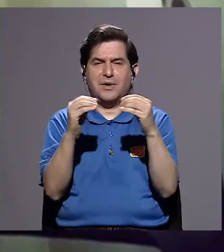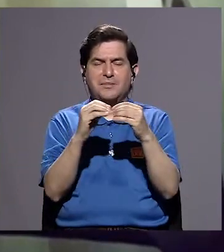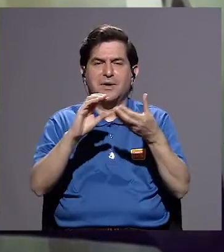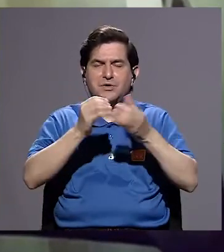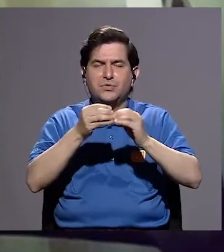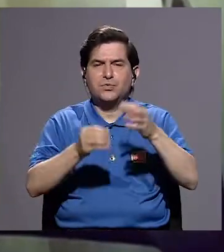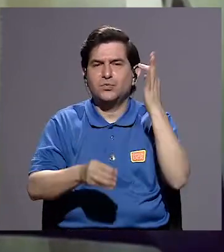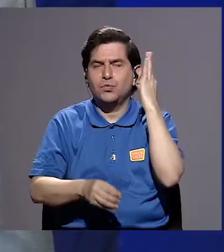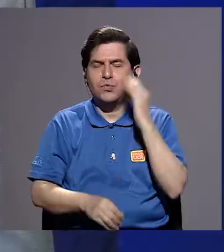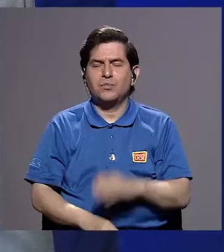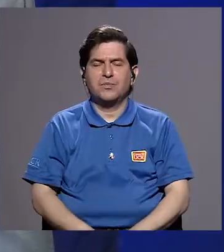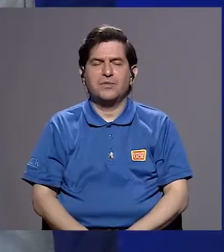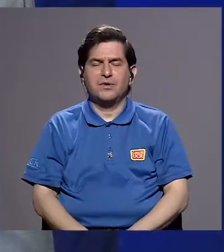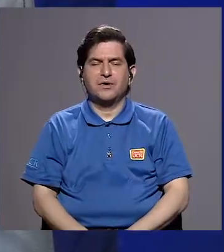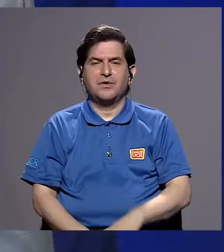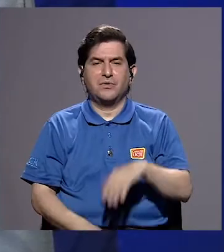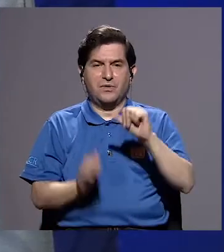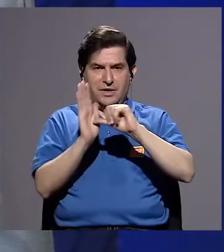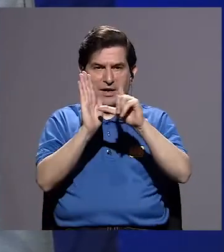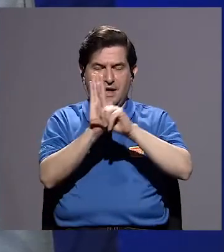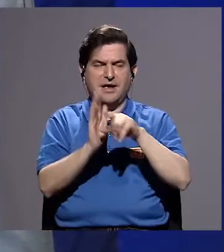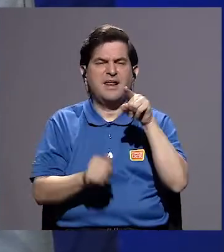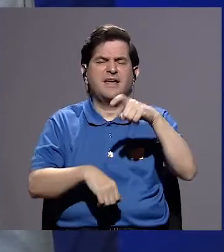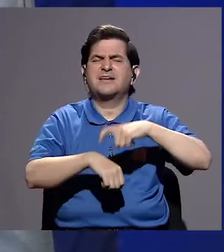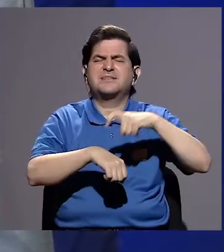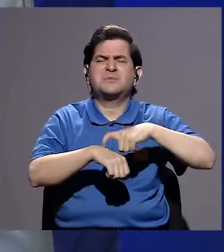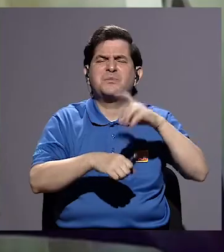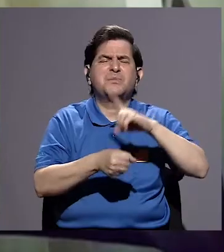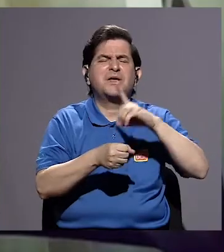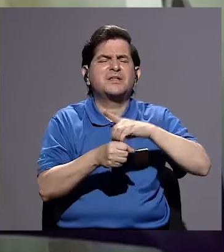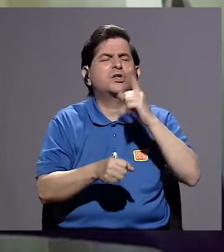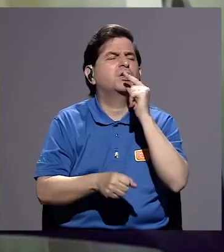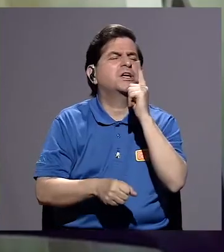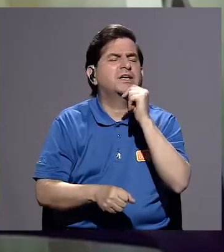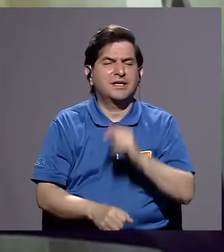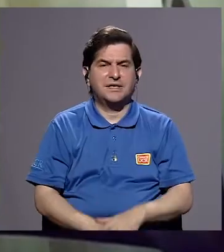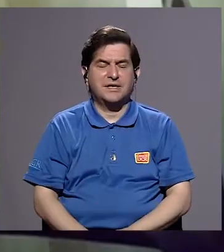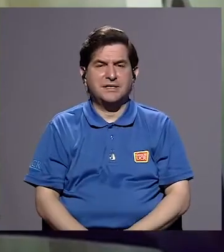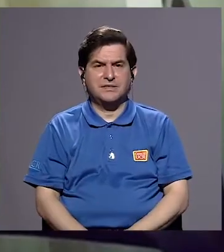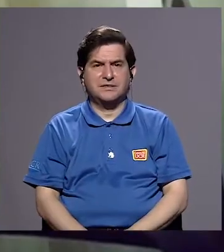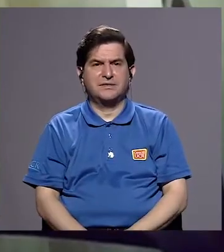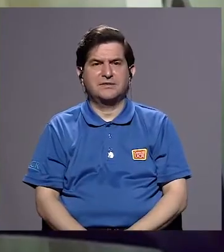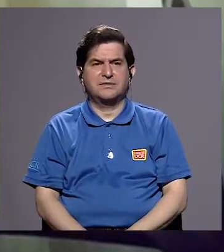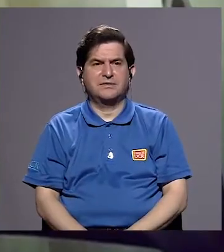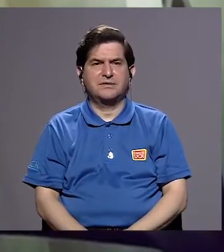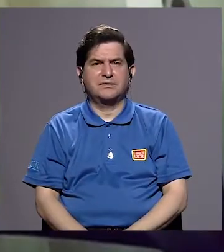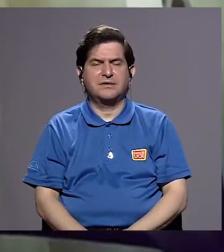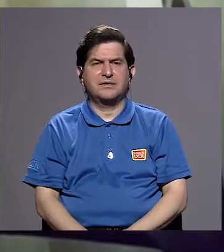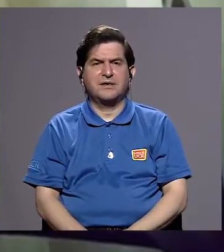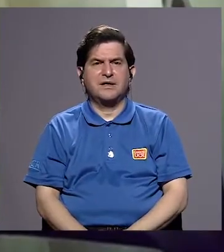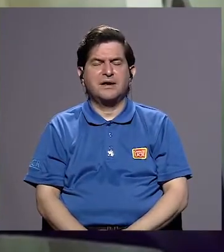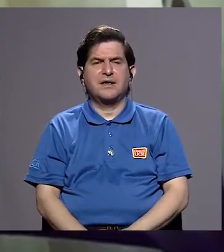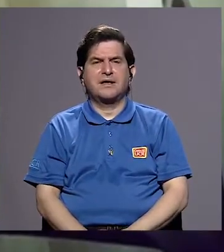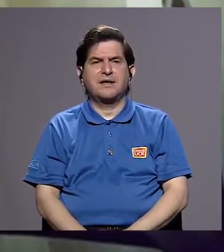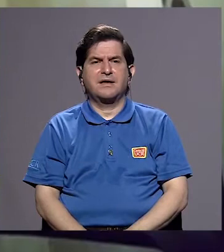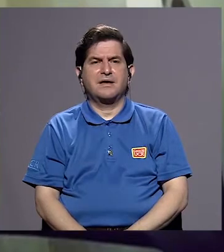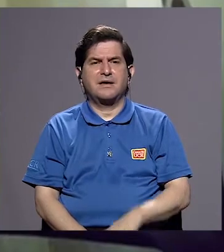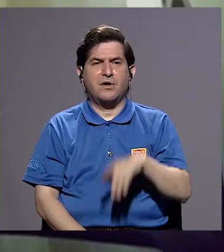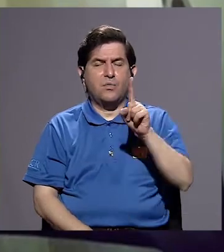Legislativa. ¿Quiénes eran las diputadas en ese momento? Era doña Odés Héctor,